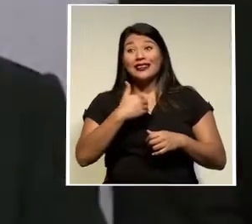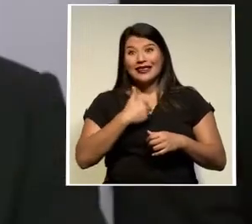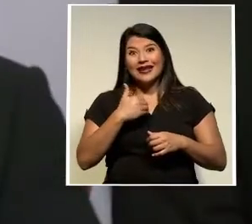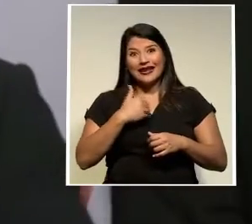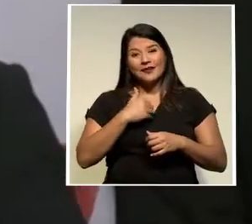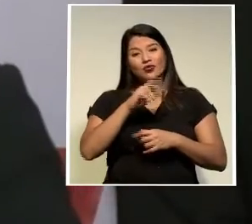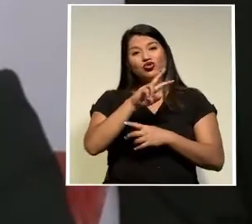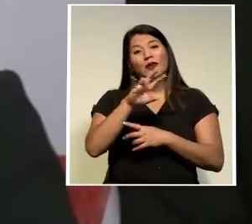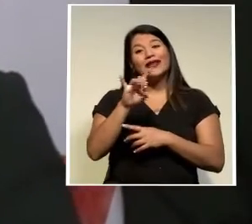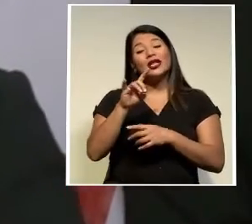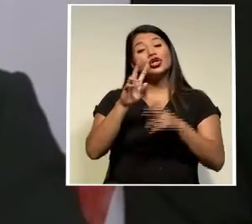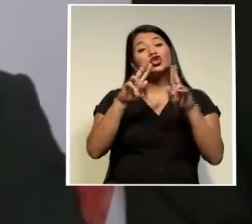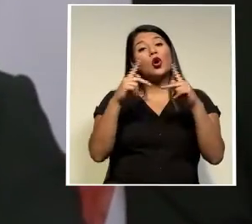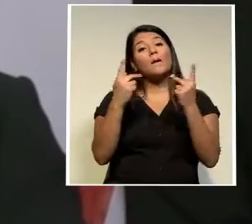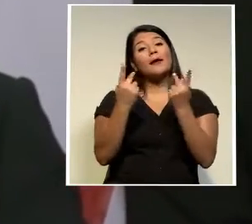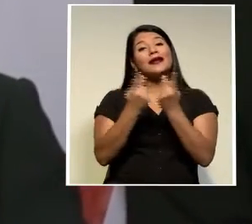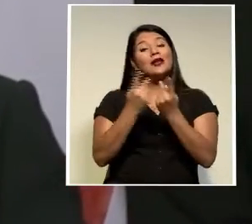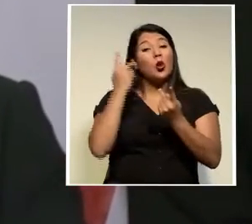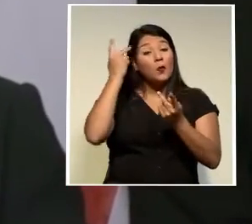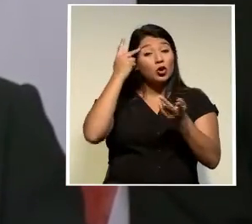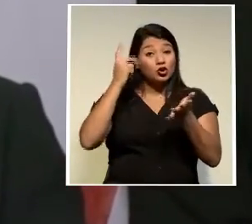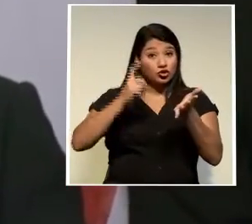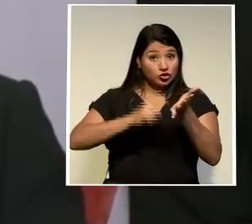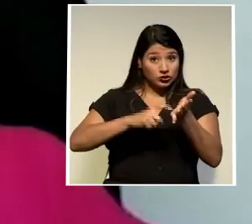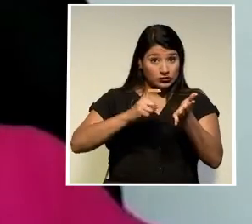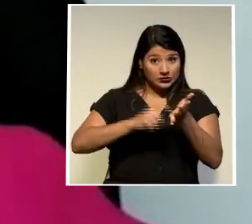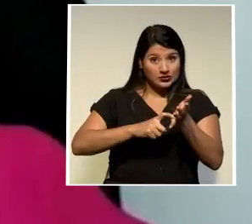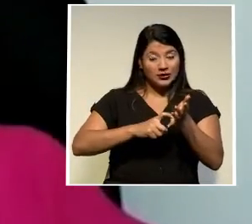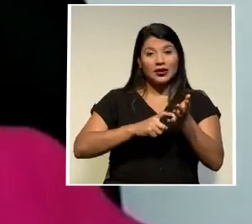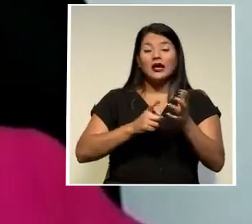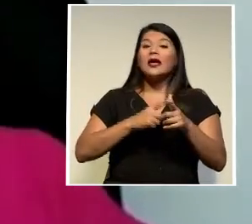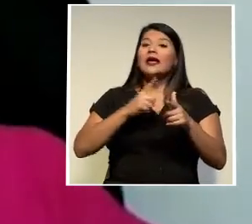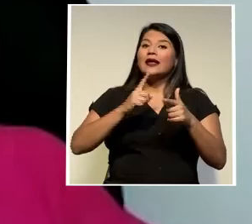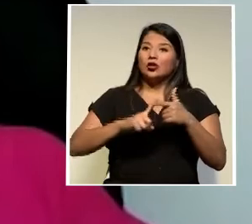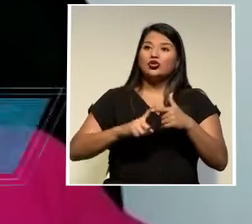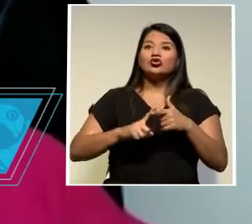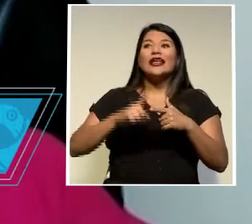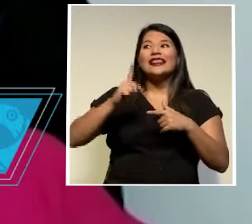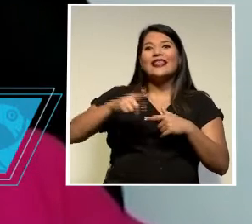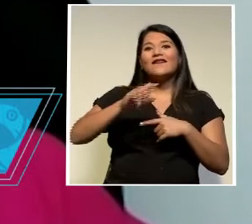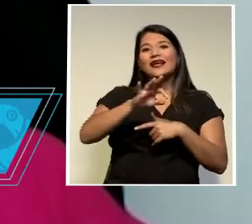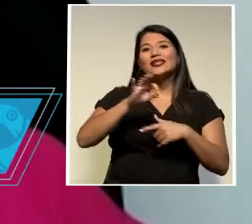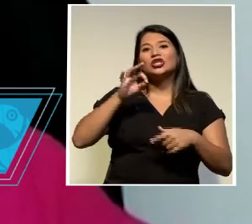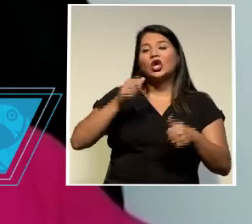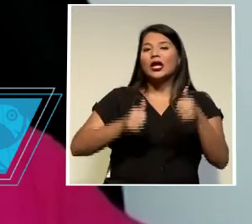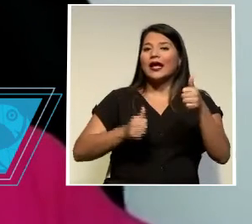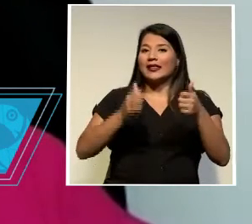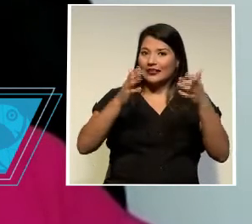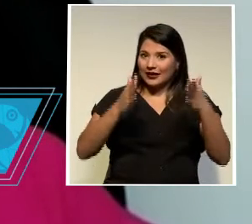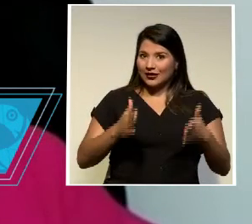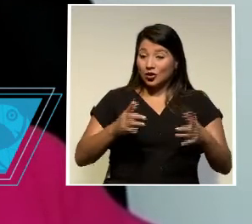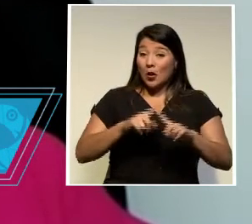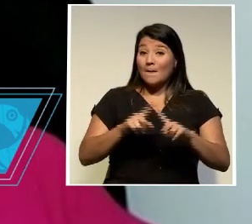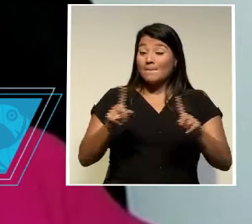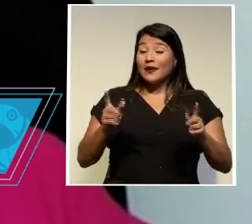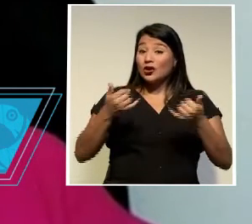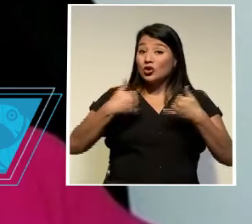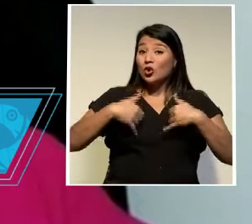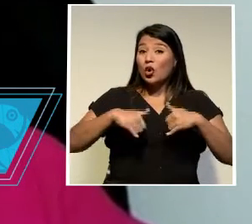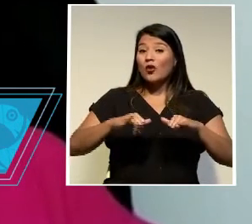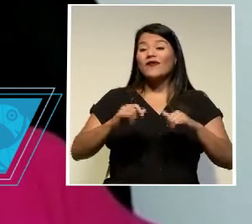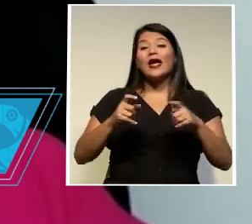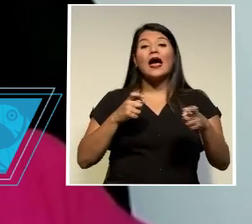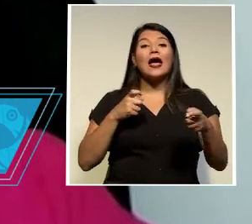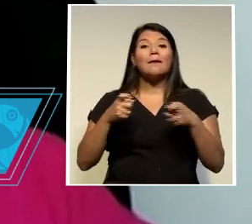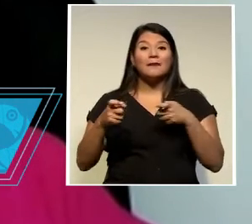muchas convocatorias ya asambleas para designar sus candidatos pero todavía la administración